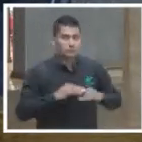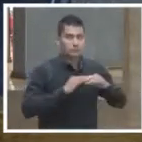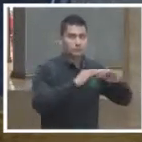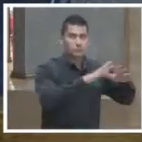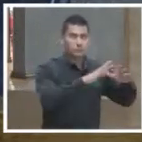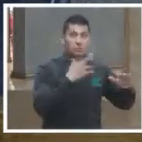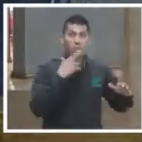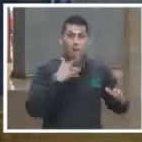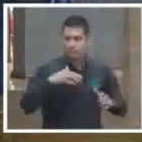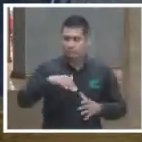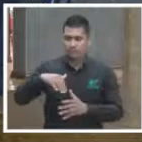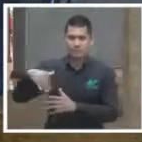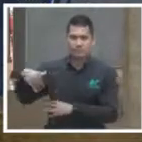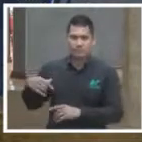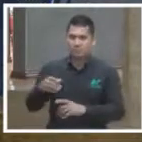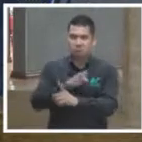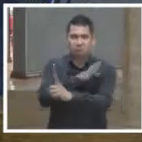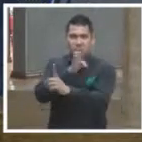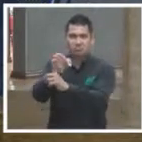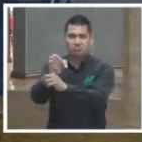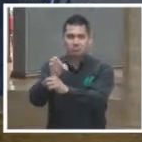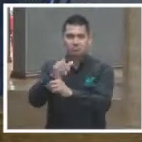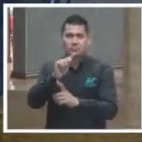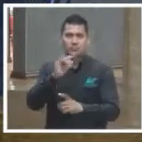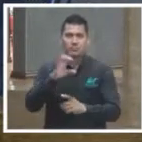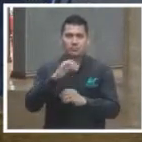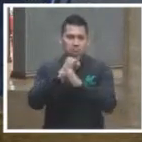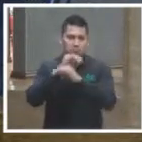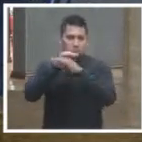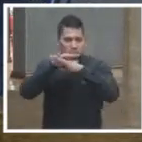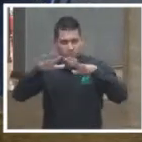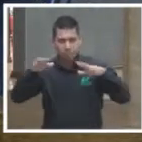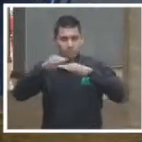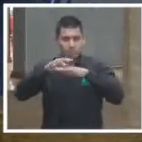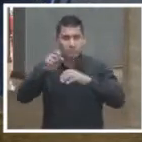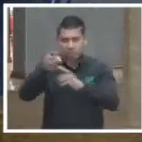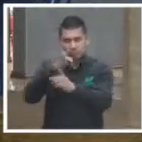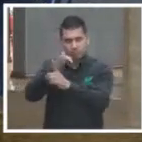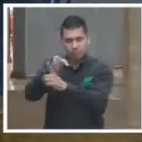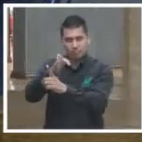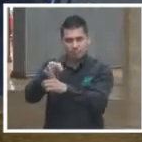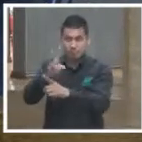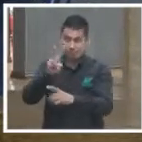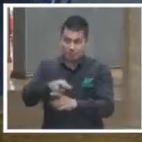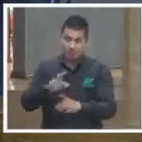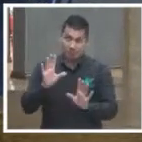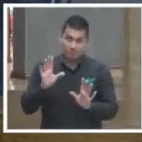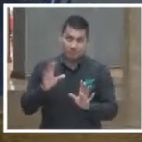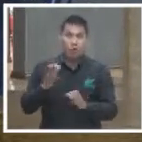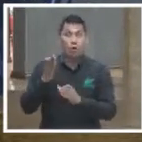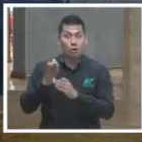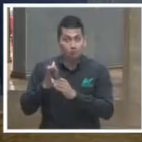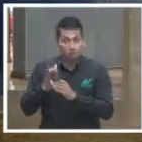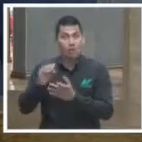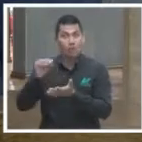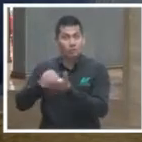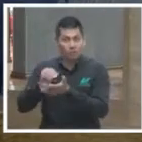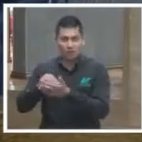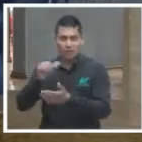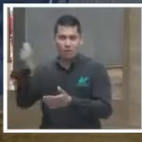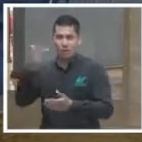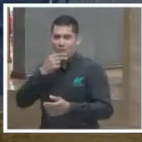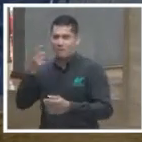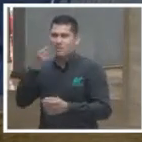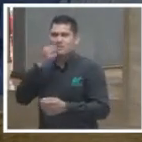sacarle la vuelta a los medios masivos de comunicación, y conste que lo está diciendo alguien que todavía hoy participa en los